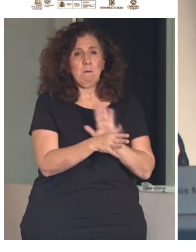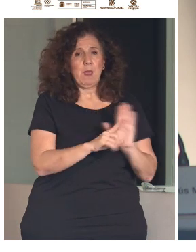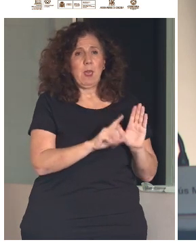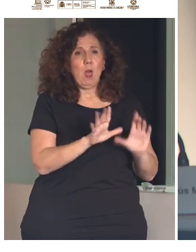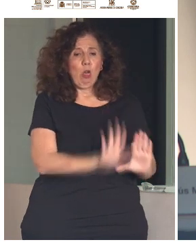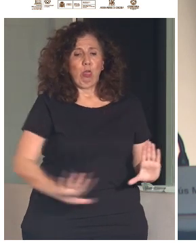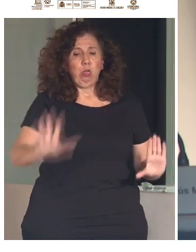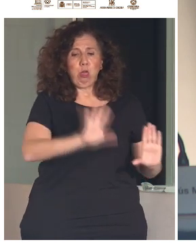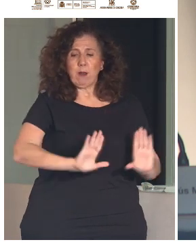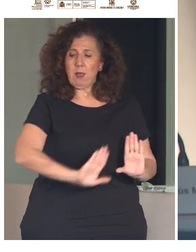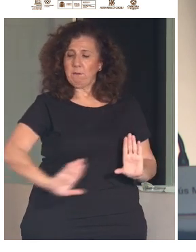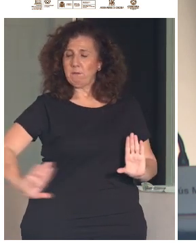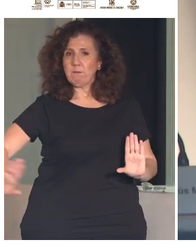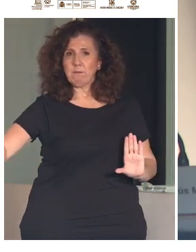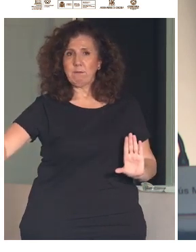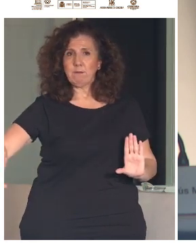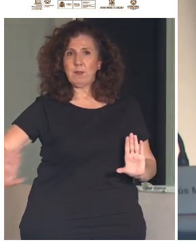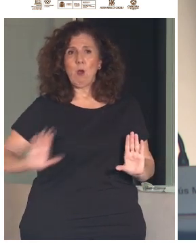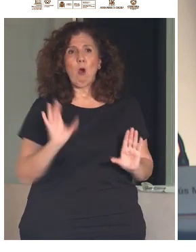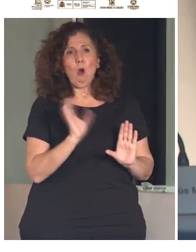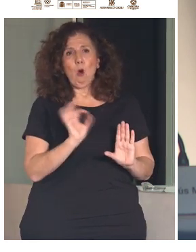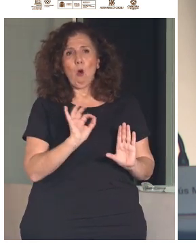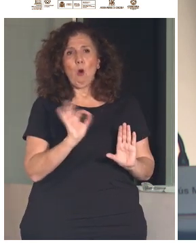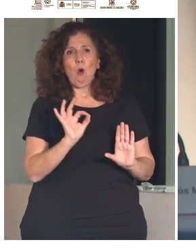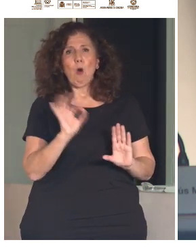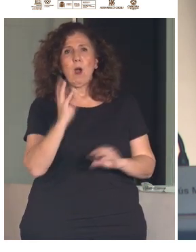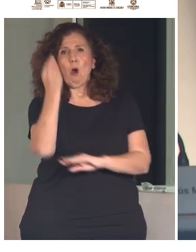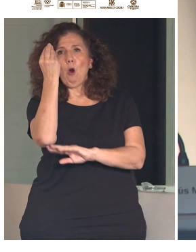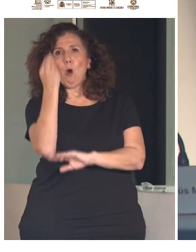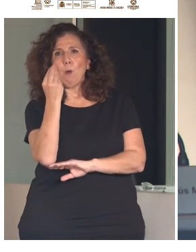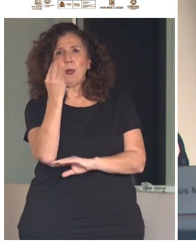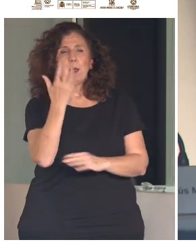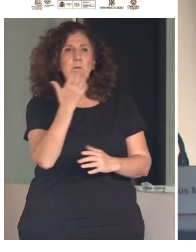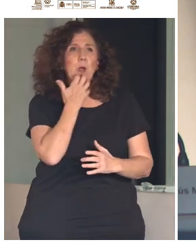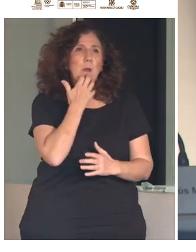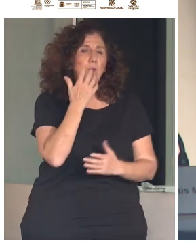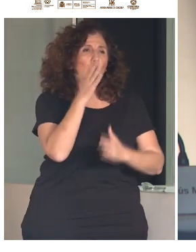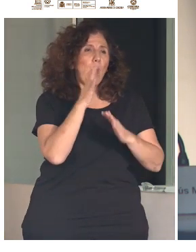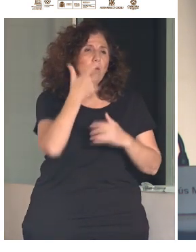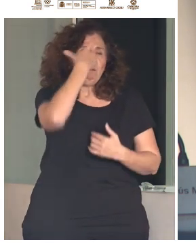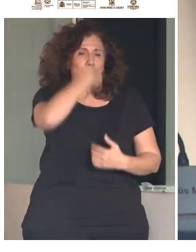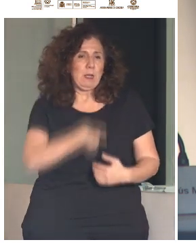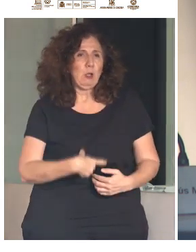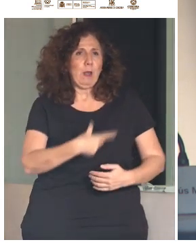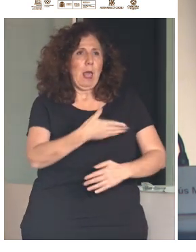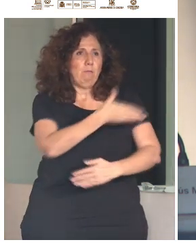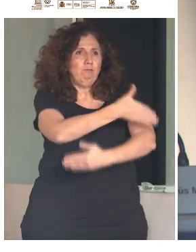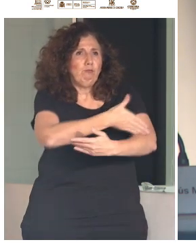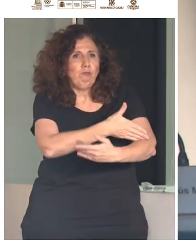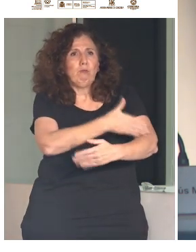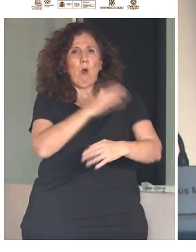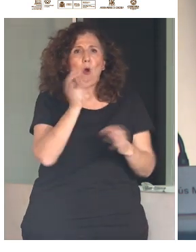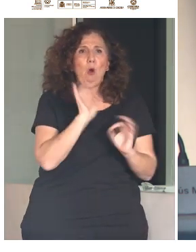invisibilizados cuando no denostados en obras que nos mostraban como seres minorizados, desposeídos muchas